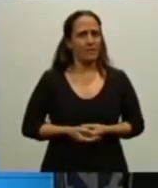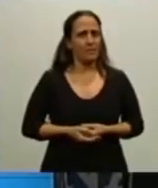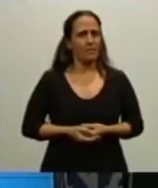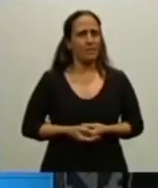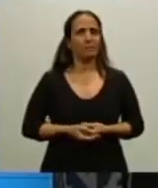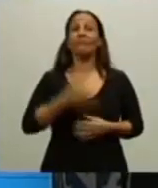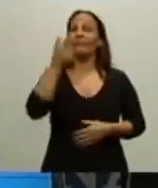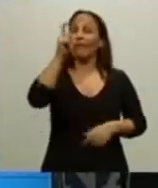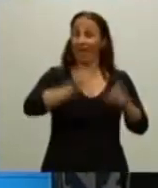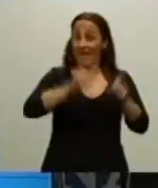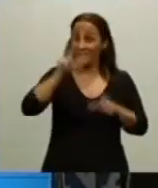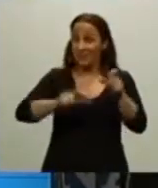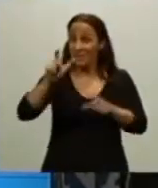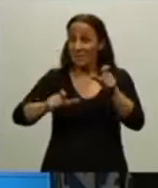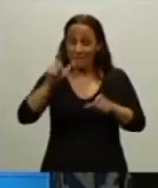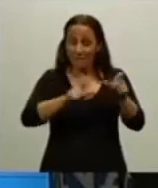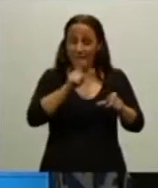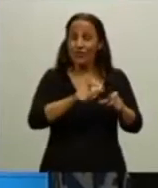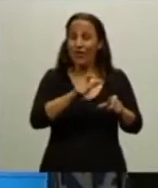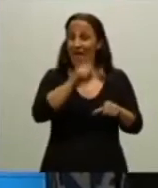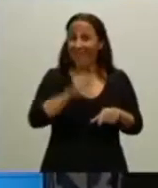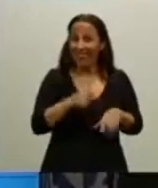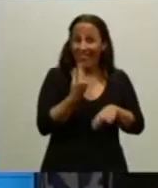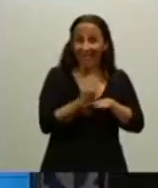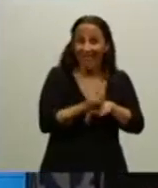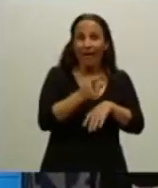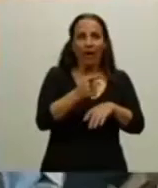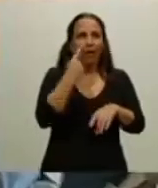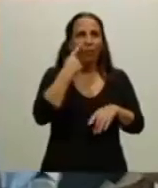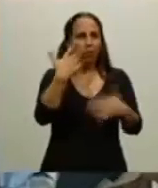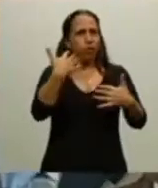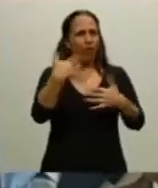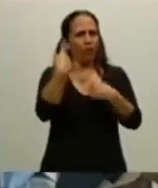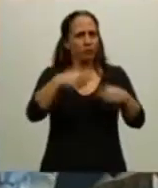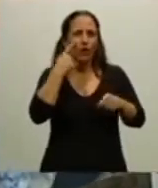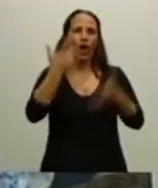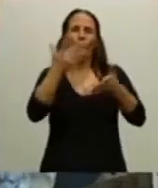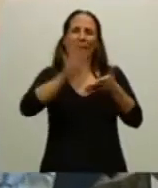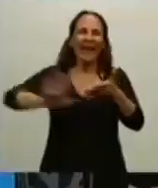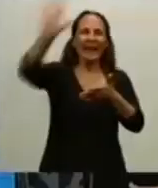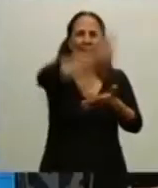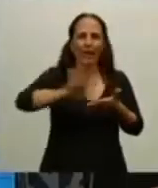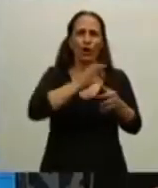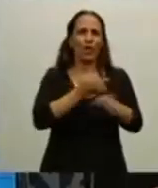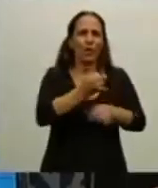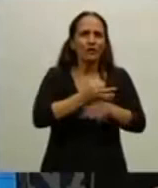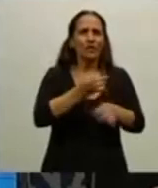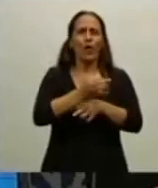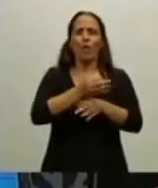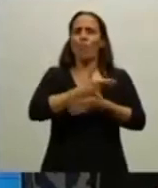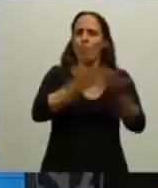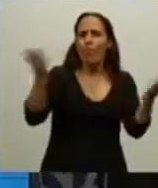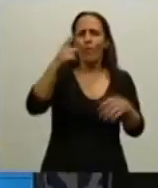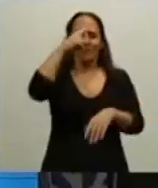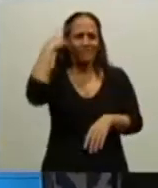con mayor potencialidad de toda la región, educación pública nacional y gratuita,